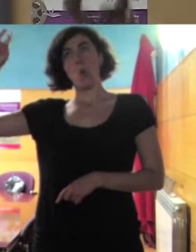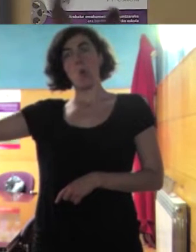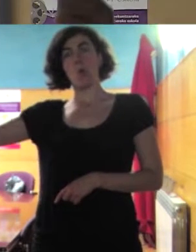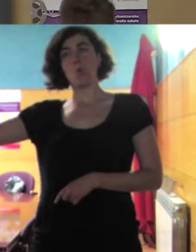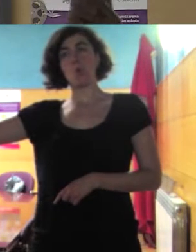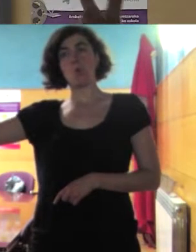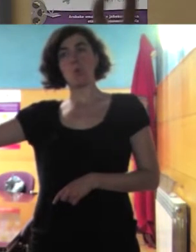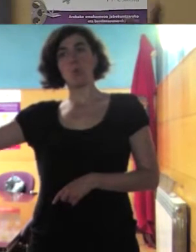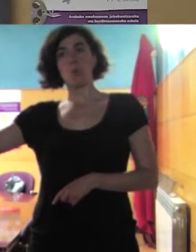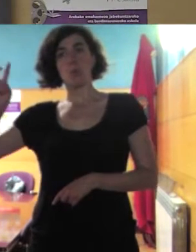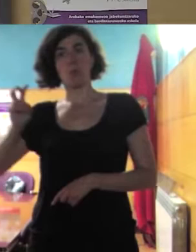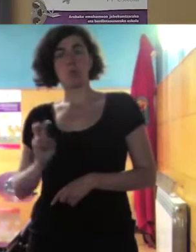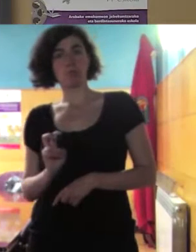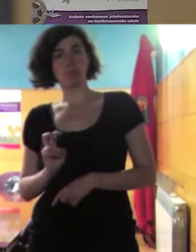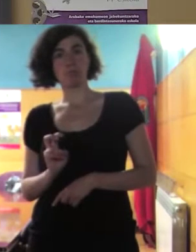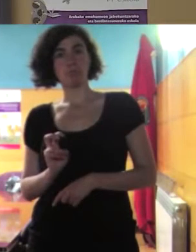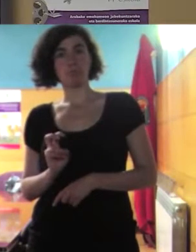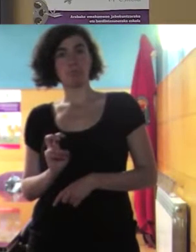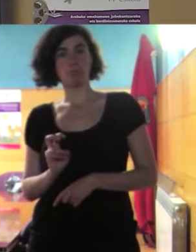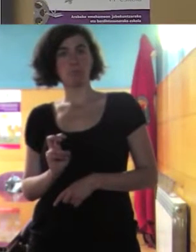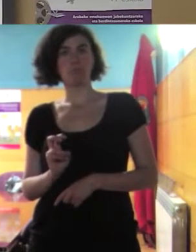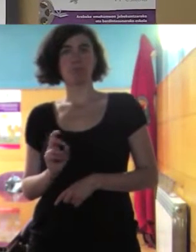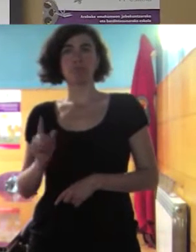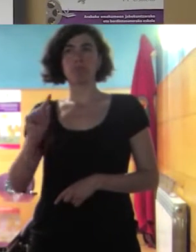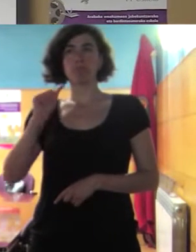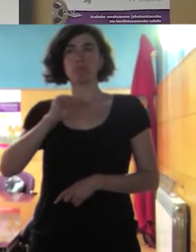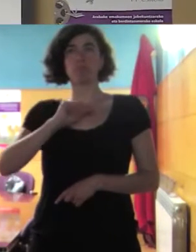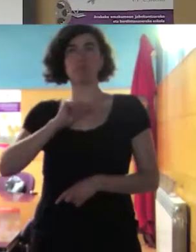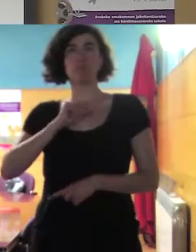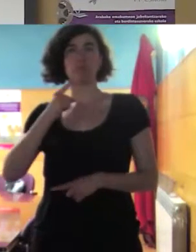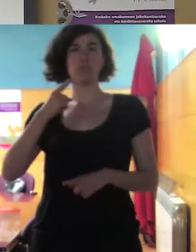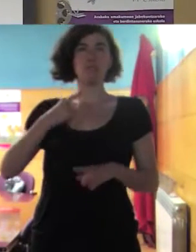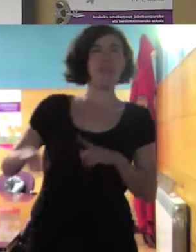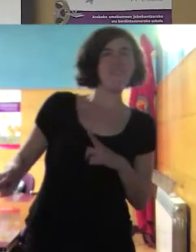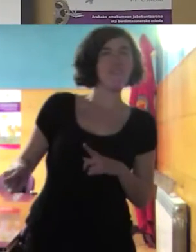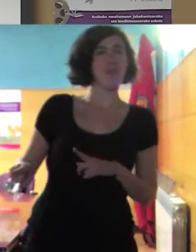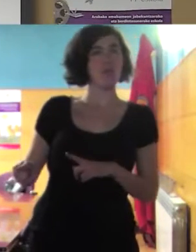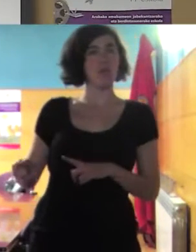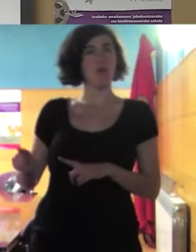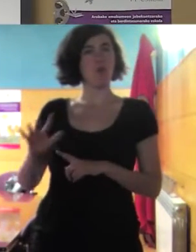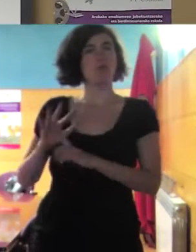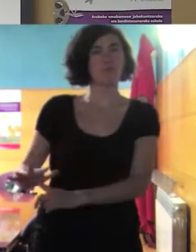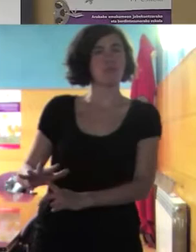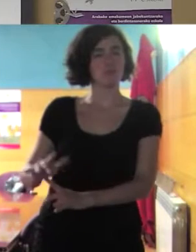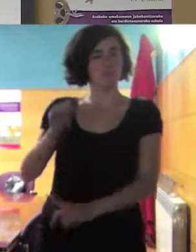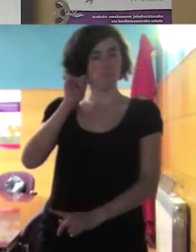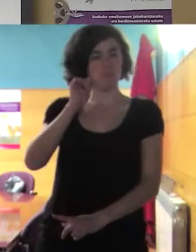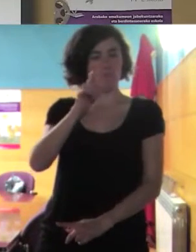su diferencia porque se sienten incómodas o atacadas en la sociedad local